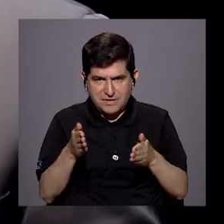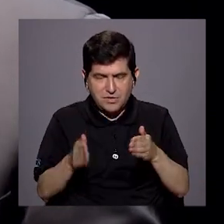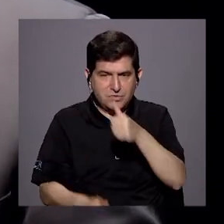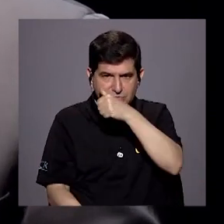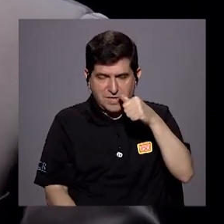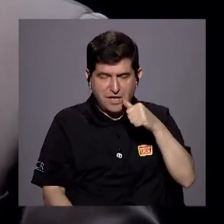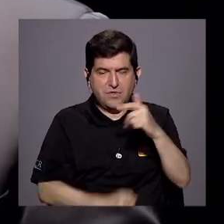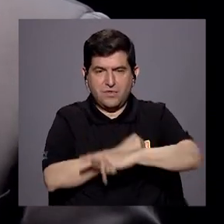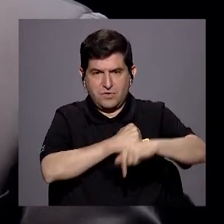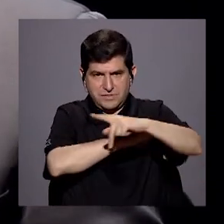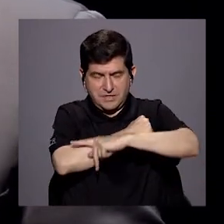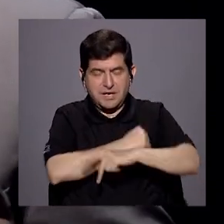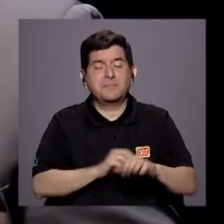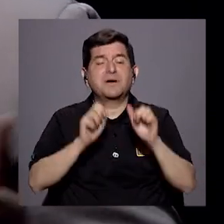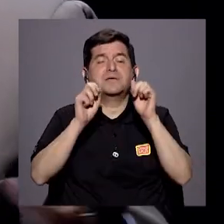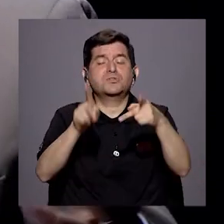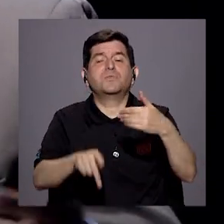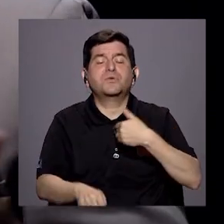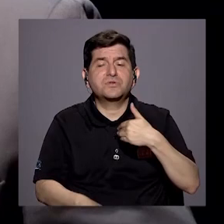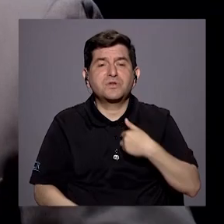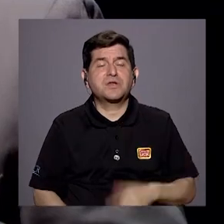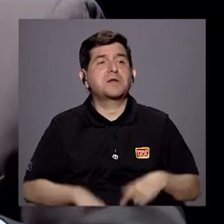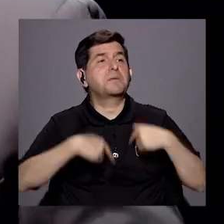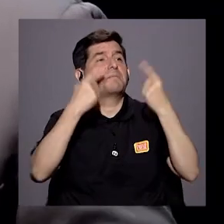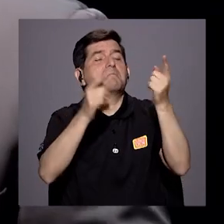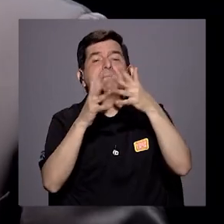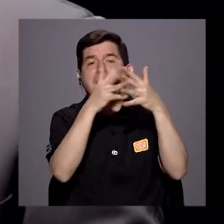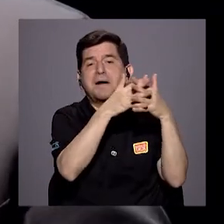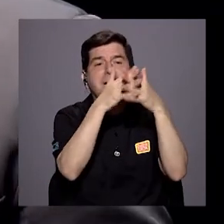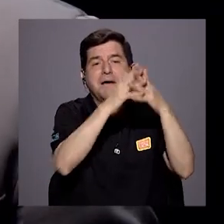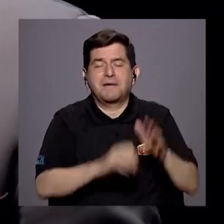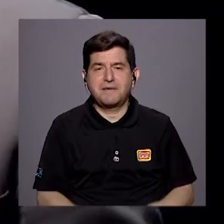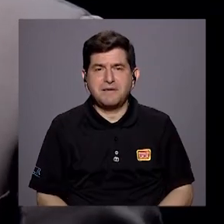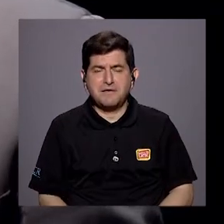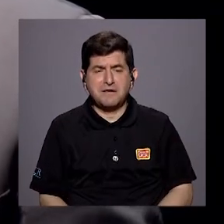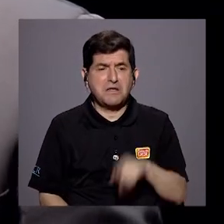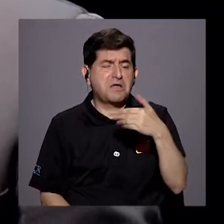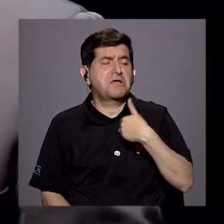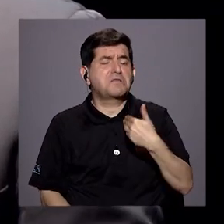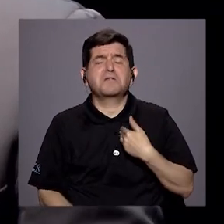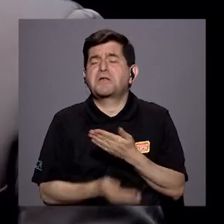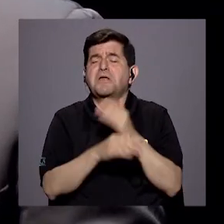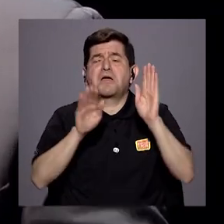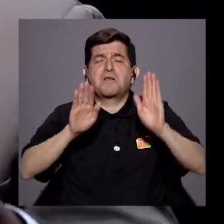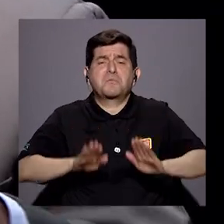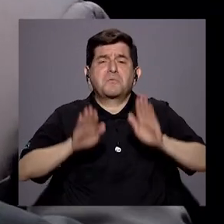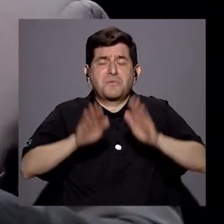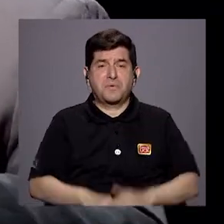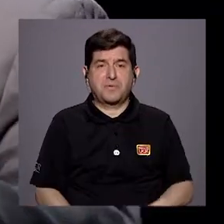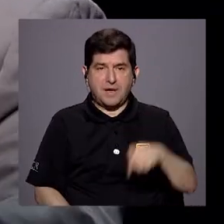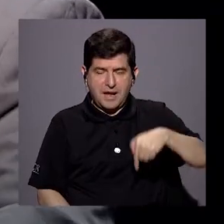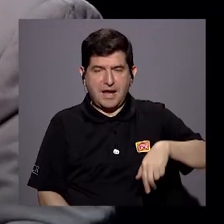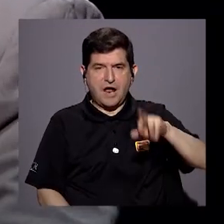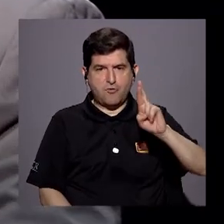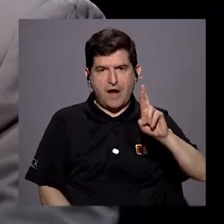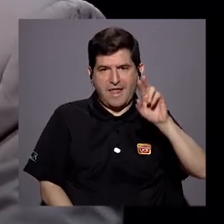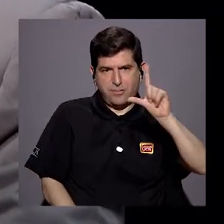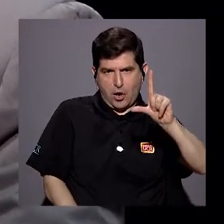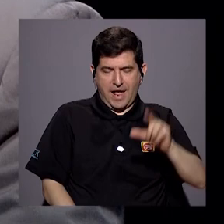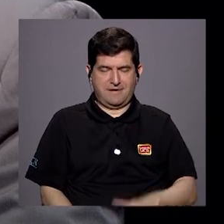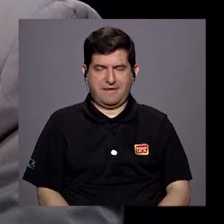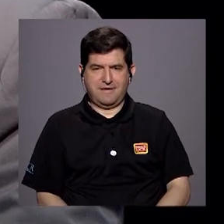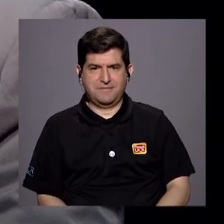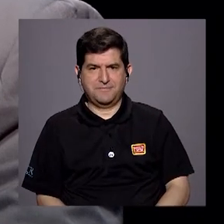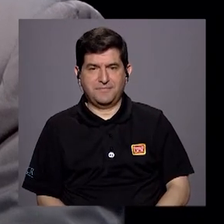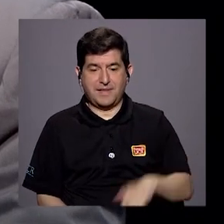país porque ven en el país una posibilidad de viajar hacia Estados Unidos y vivir con total tranquilidad. Estamos con don Rolando Laclea acá